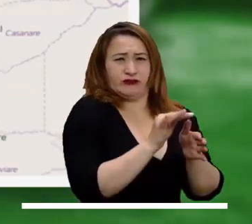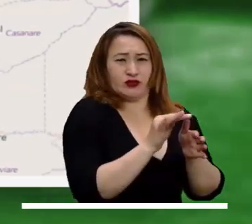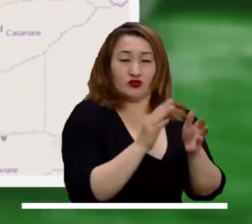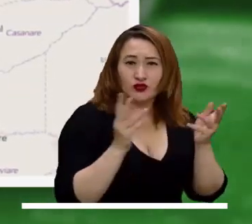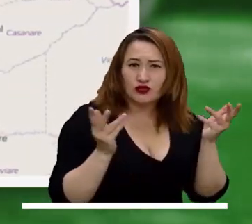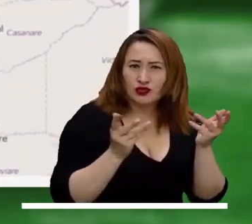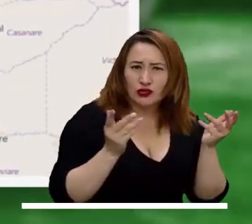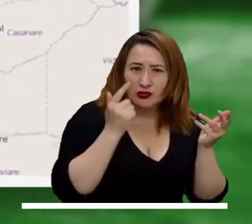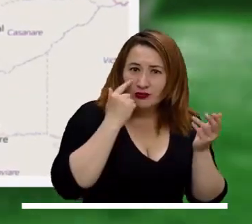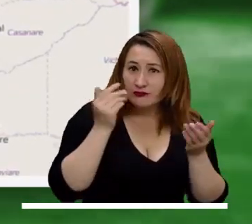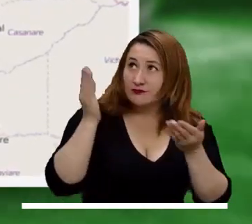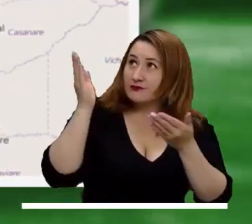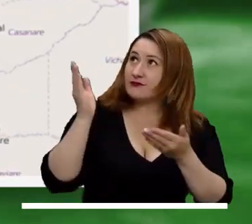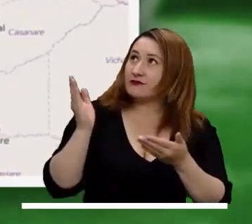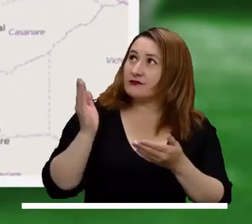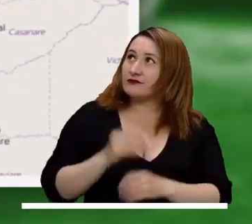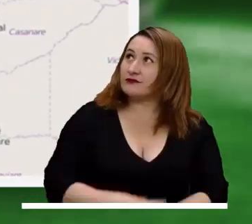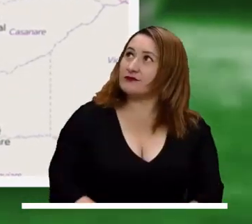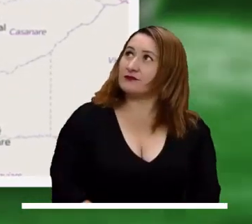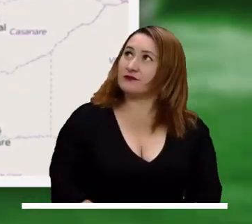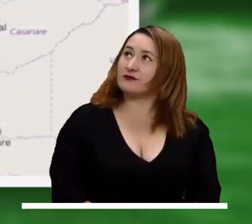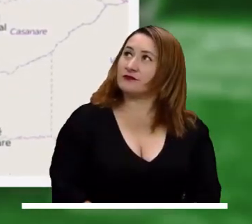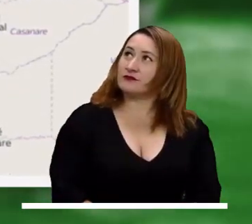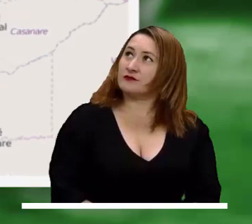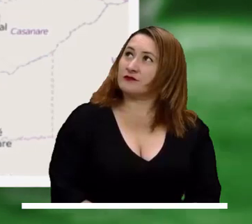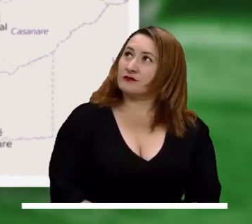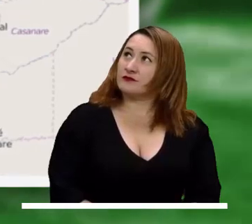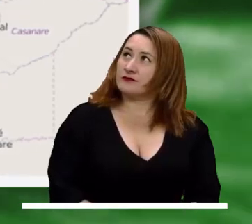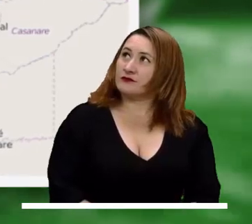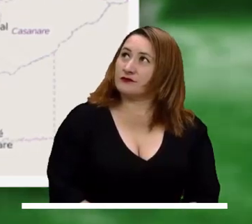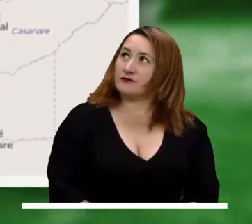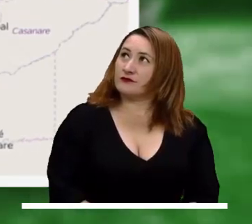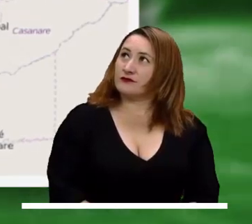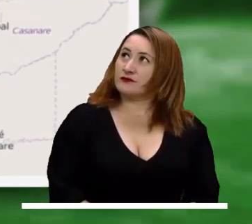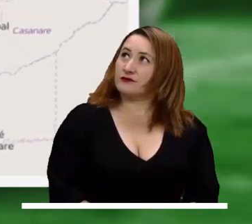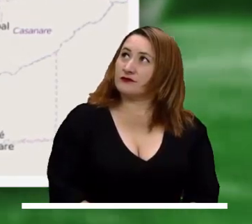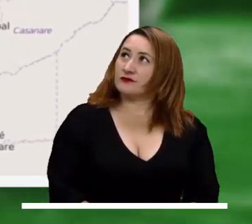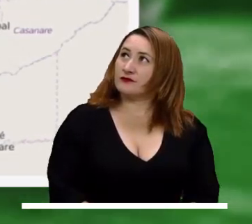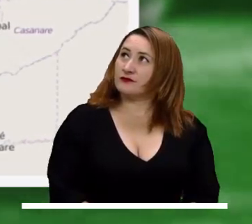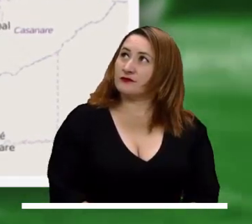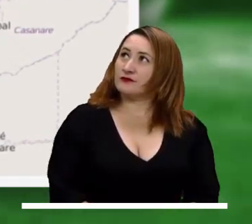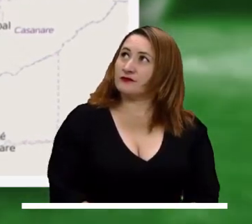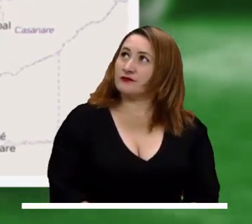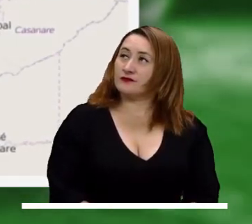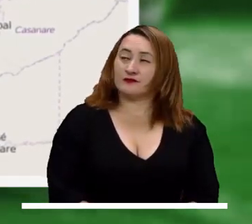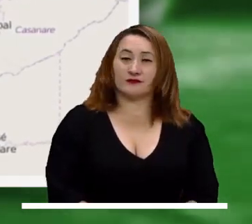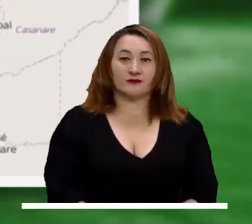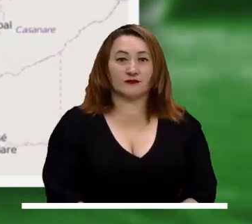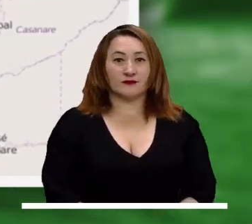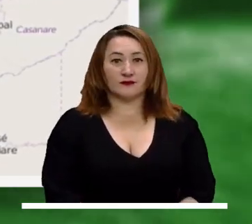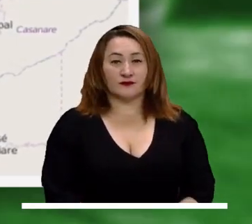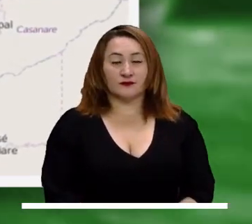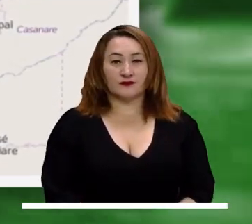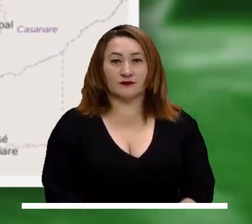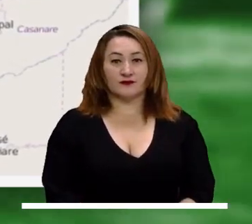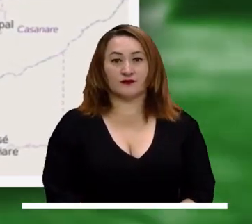Algodonal y sus afluentes. Se recomienda atención en Ábrego, Ocaña y Teorama, en Norte de Santander.